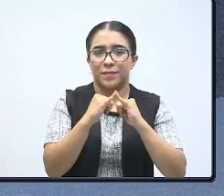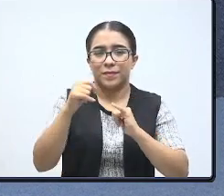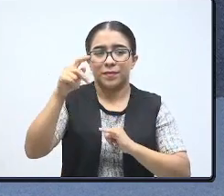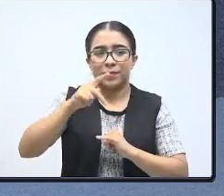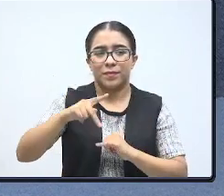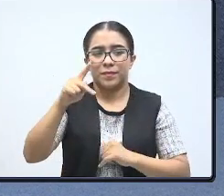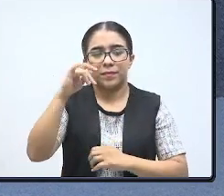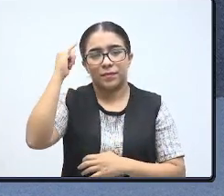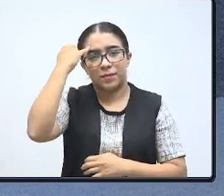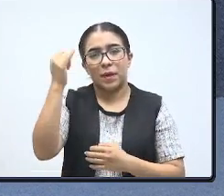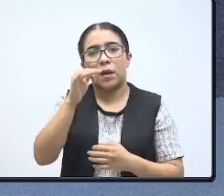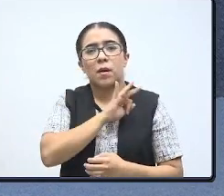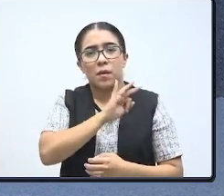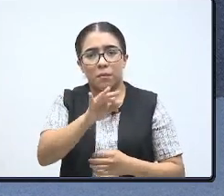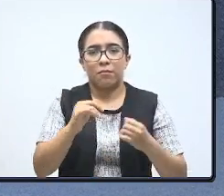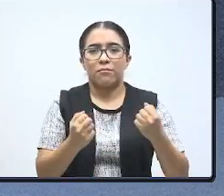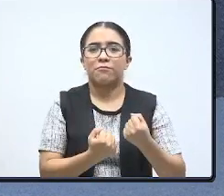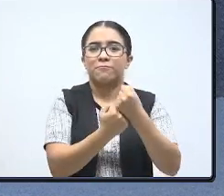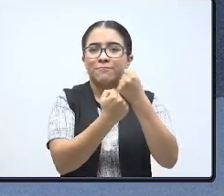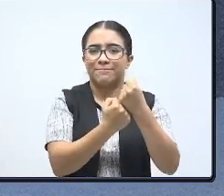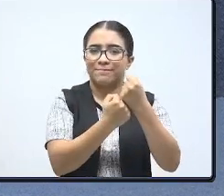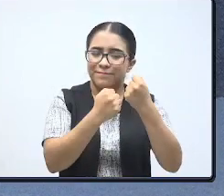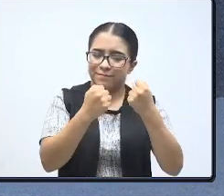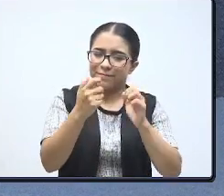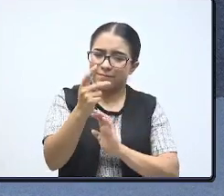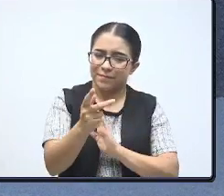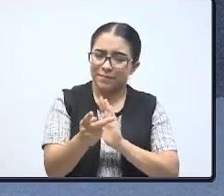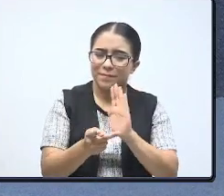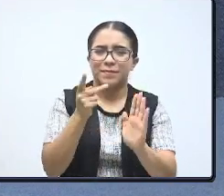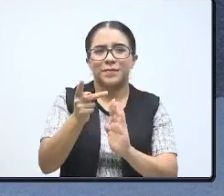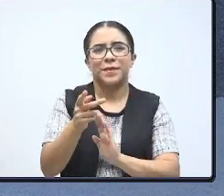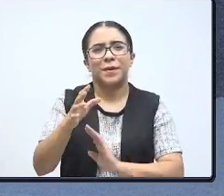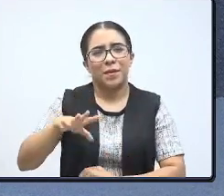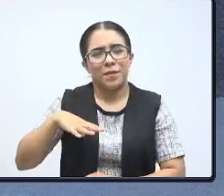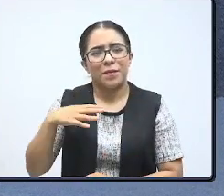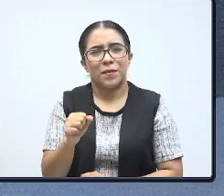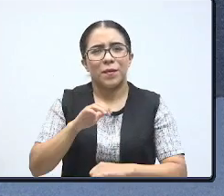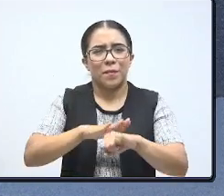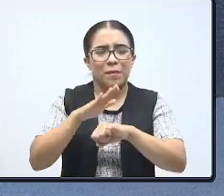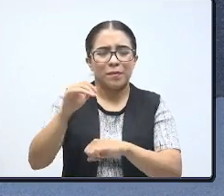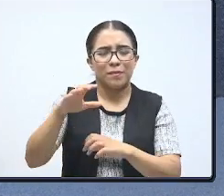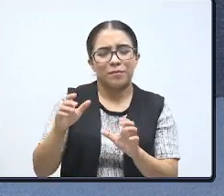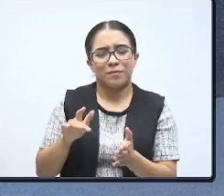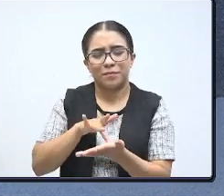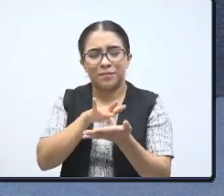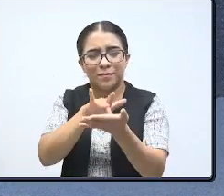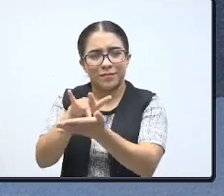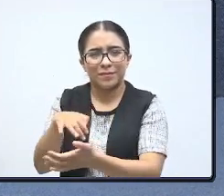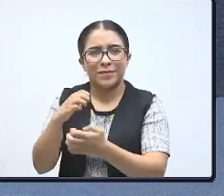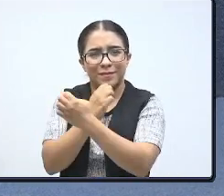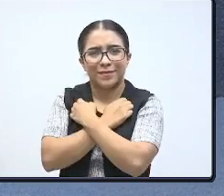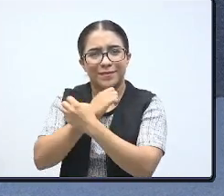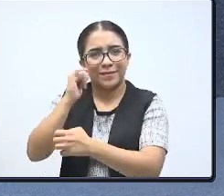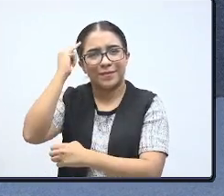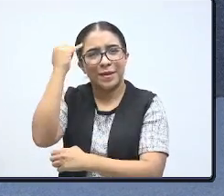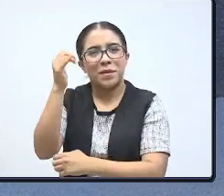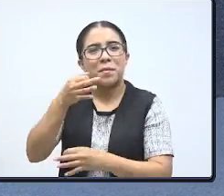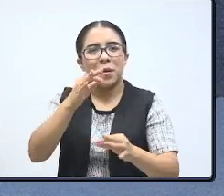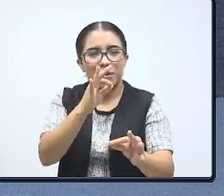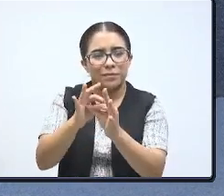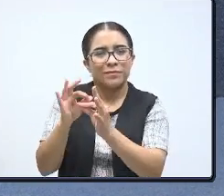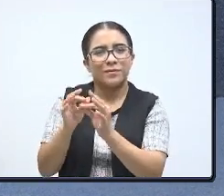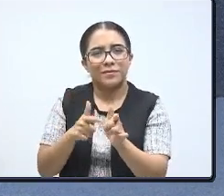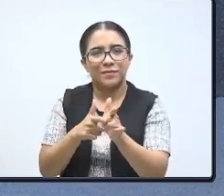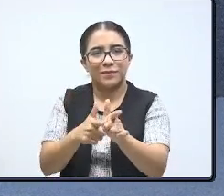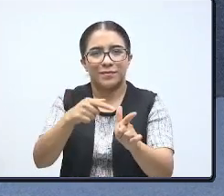Indígenas para fortalecer e intensificar el programa de apoyo a la educación indígena, a efecto de asegurar la permanencia